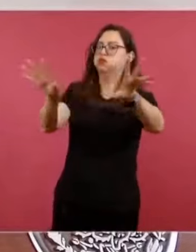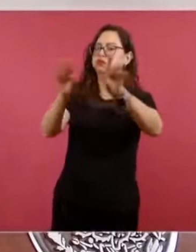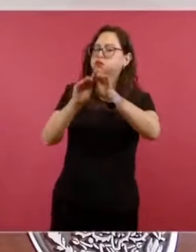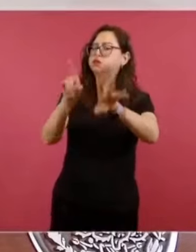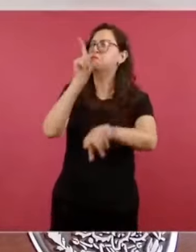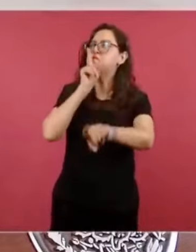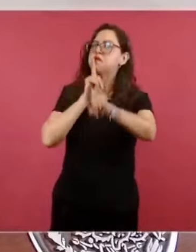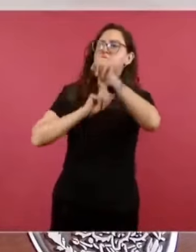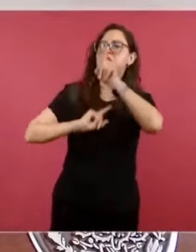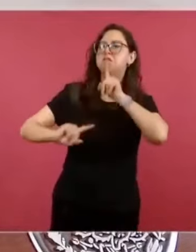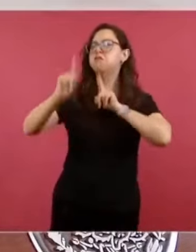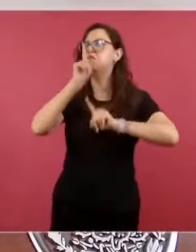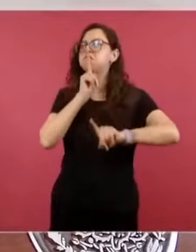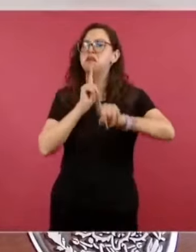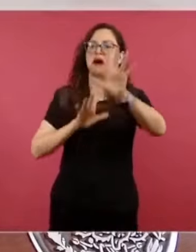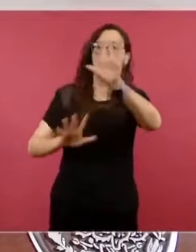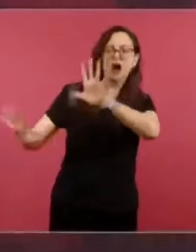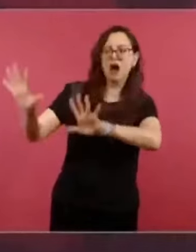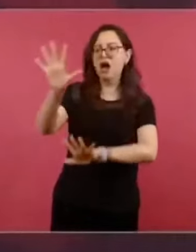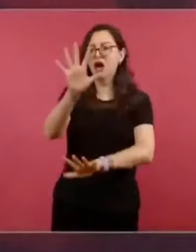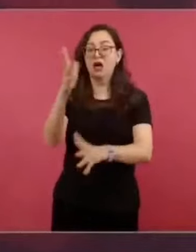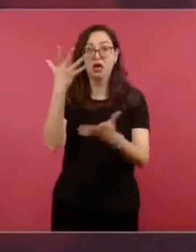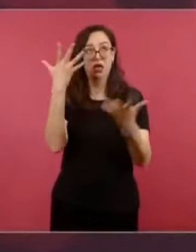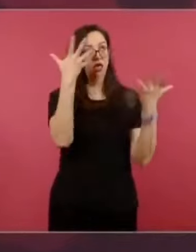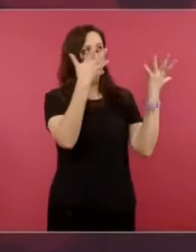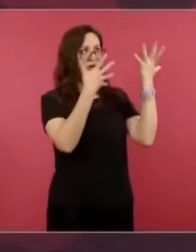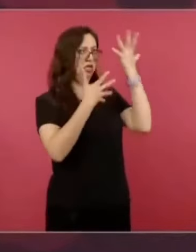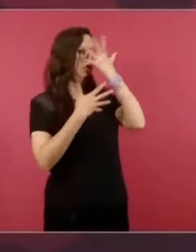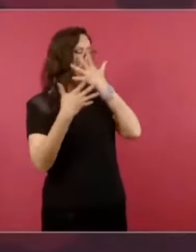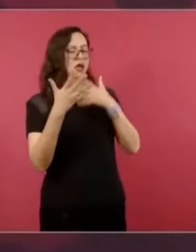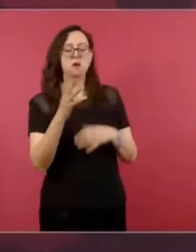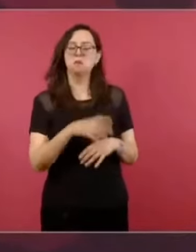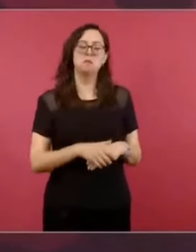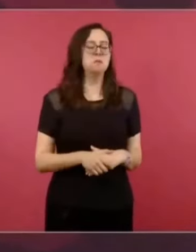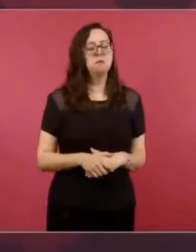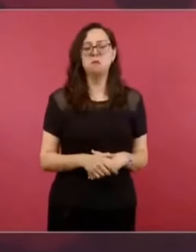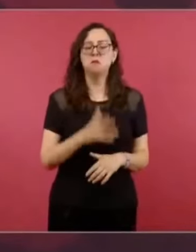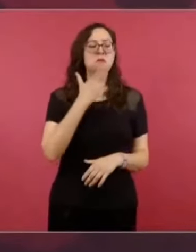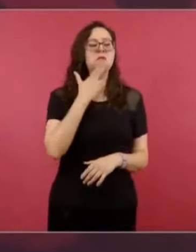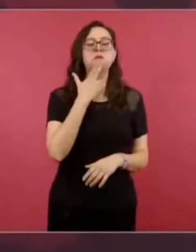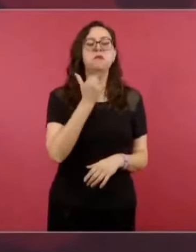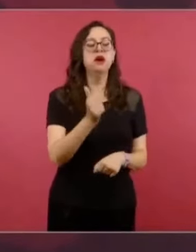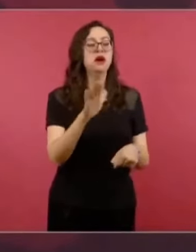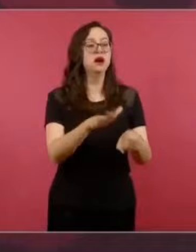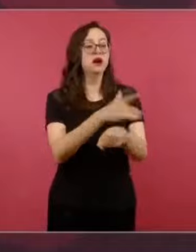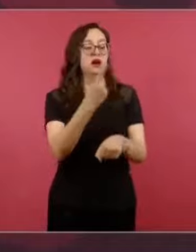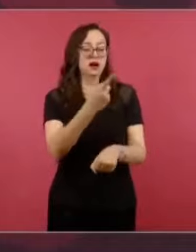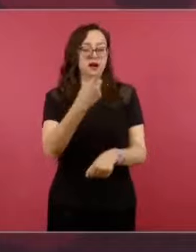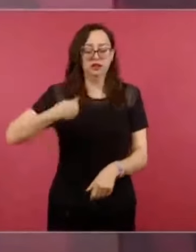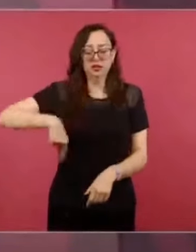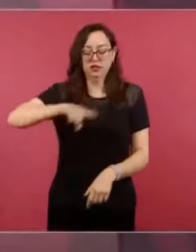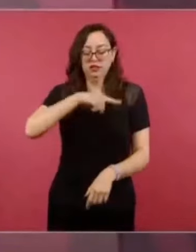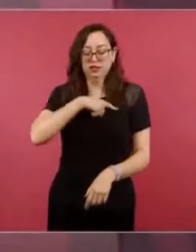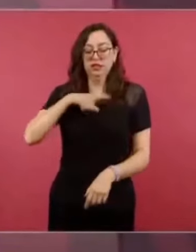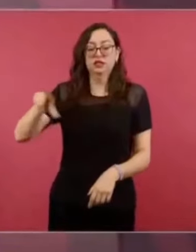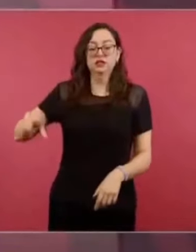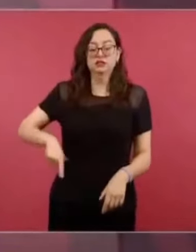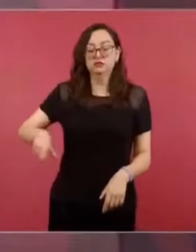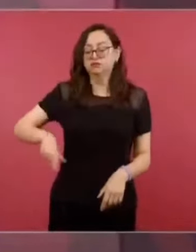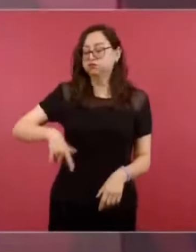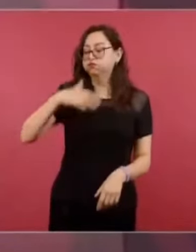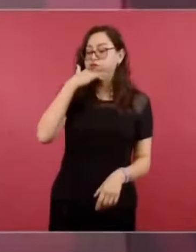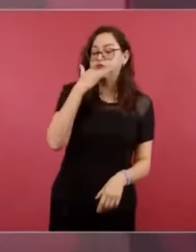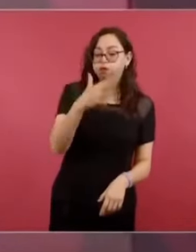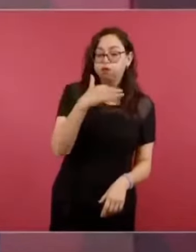Una, porque no somos corruptos y sí puedo hablar